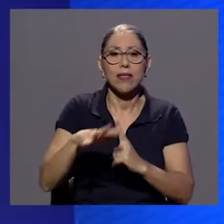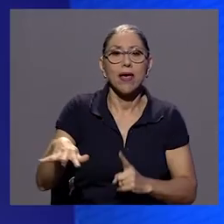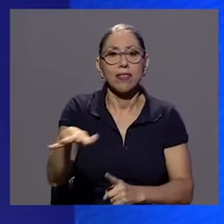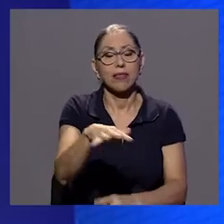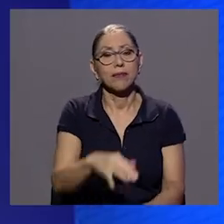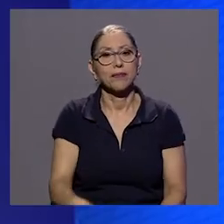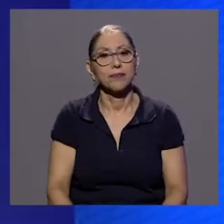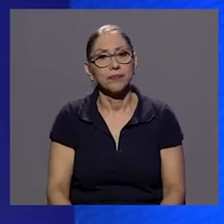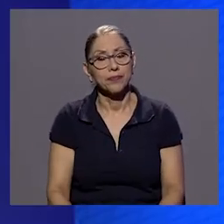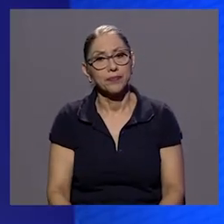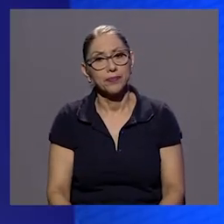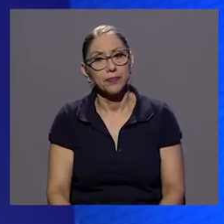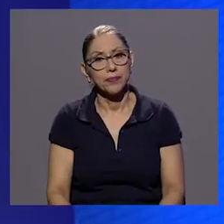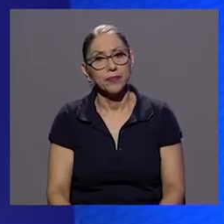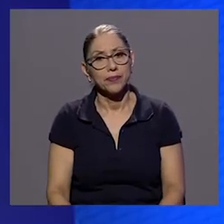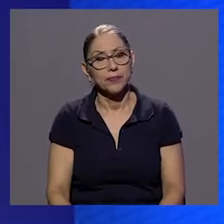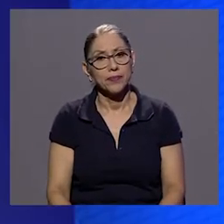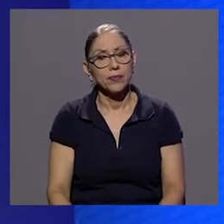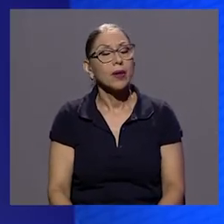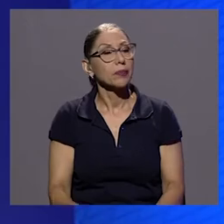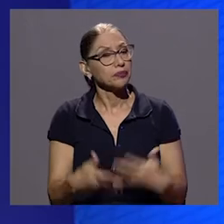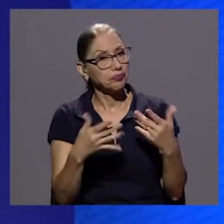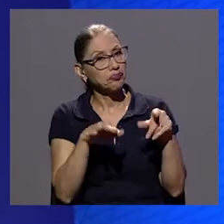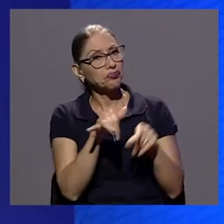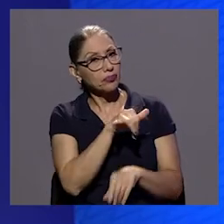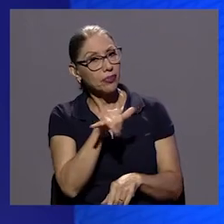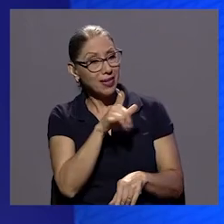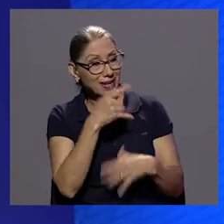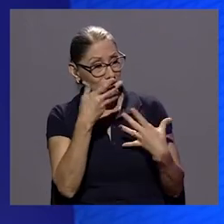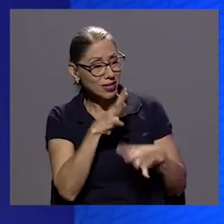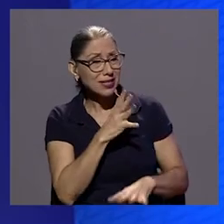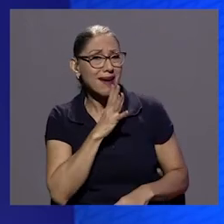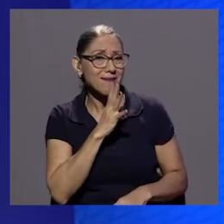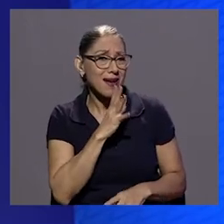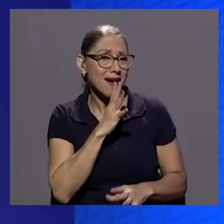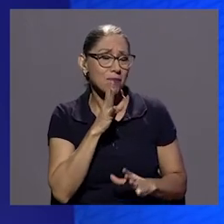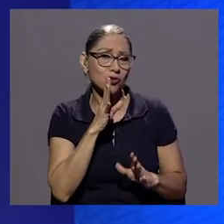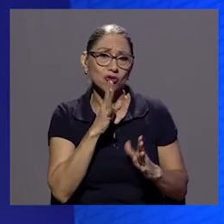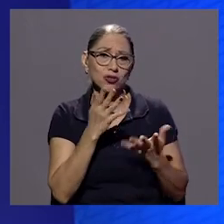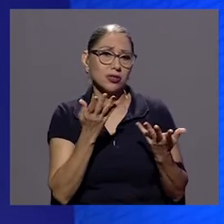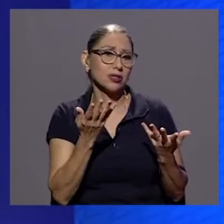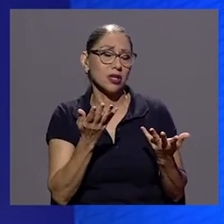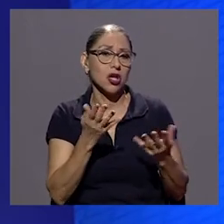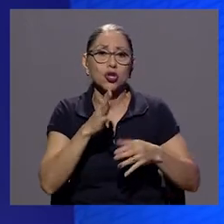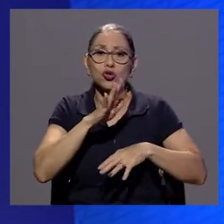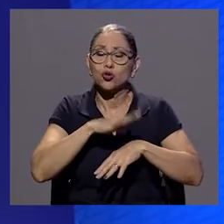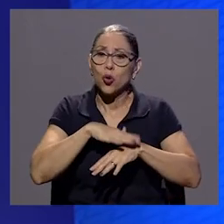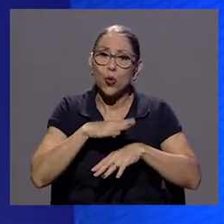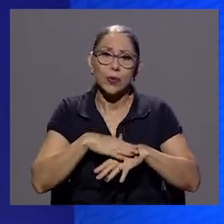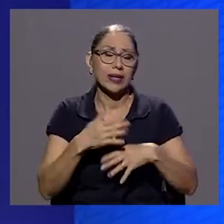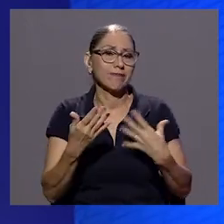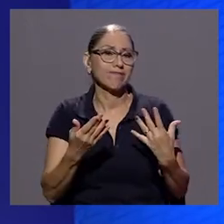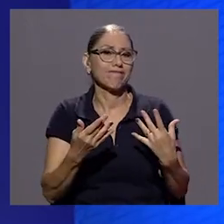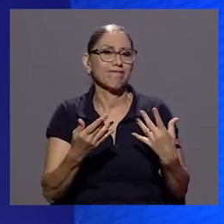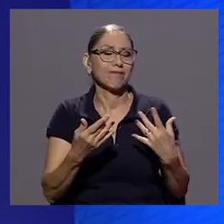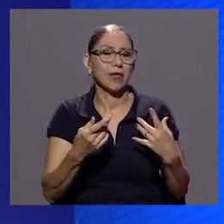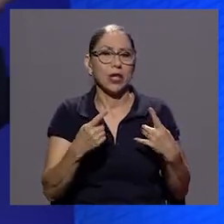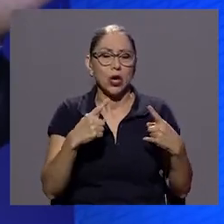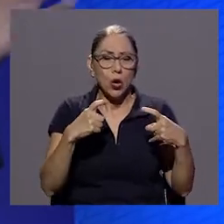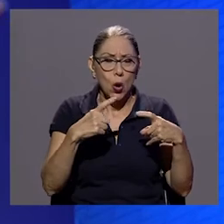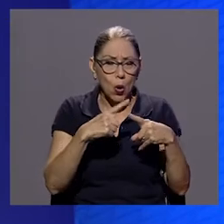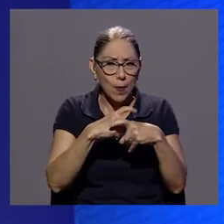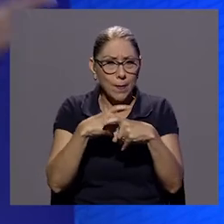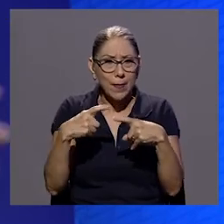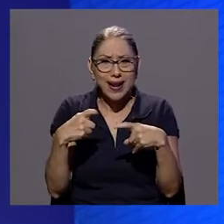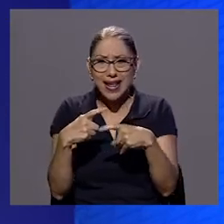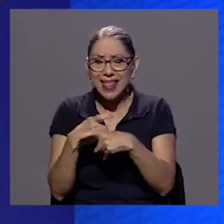Carolina aparte de lo que ya hablamos extensivamente que es de la complejidad de ilvanar estas dos historias